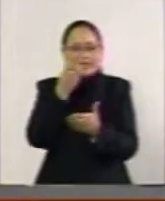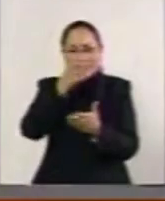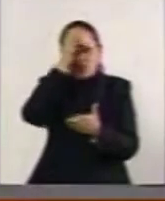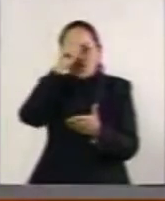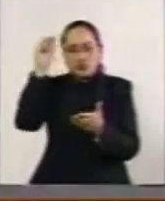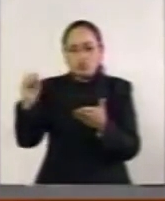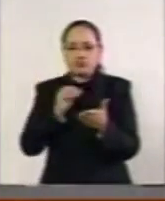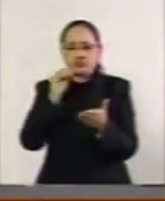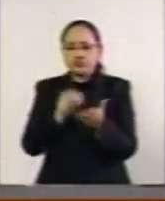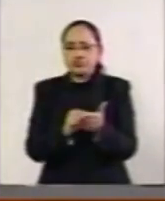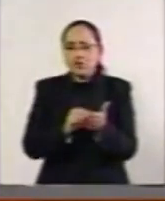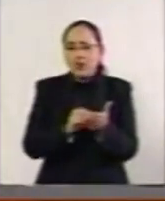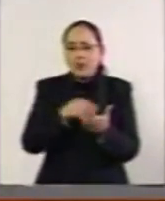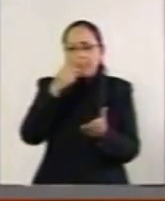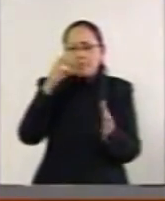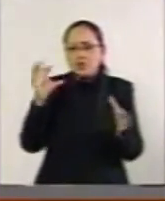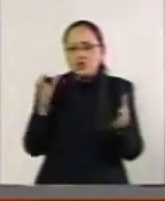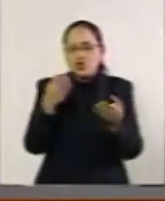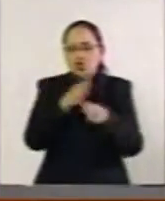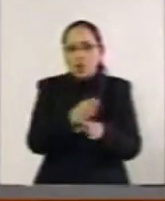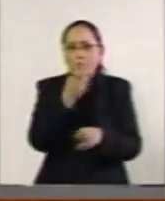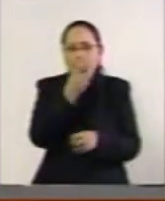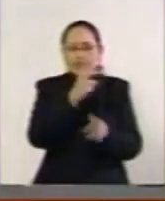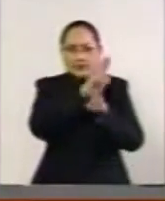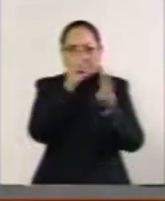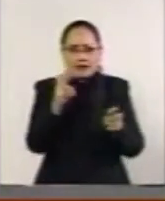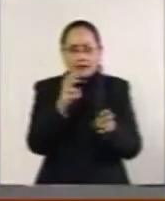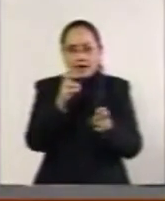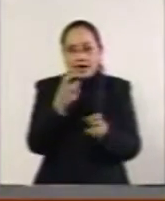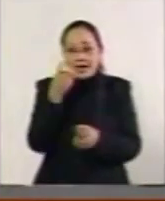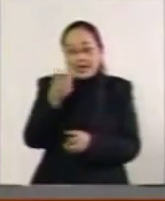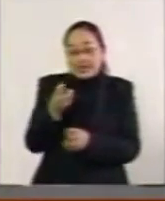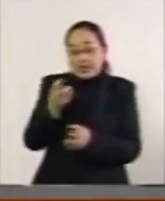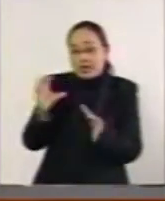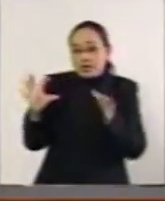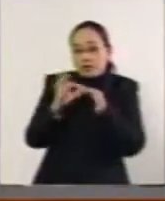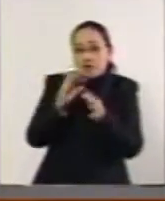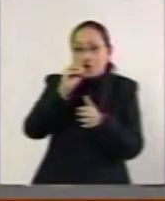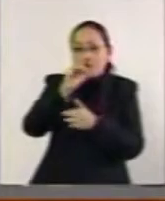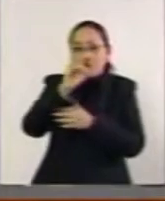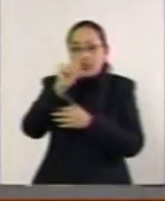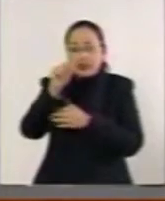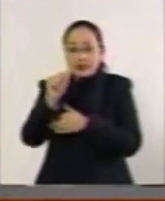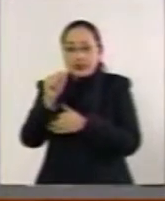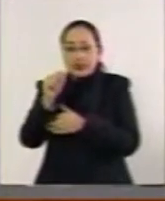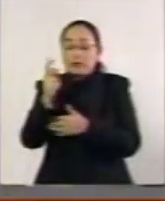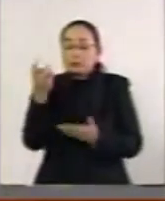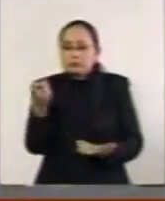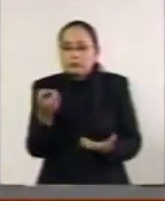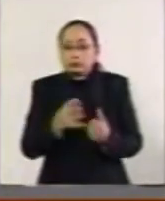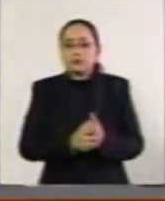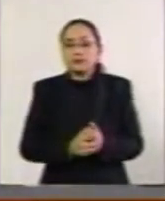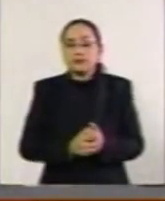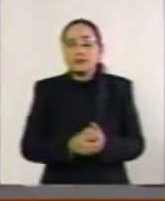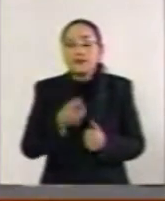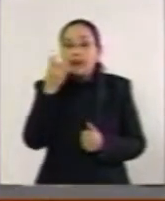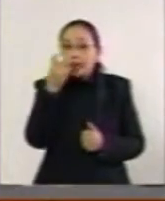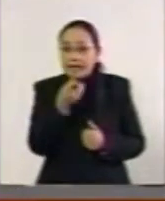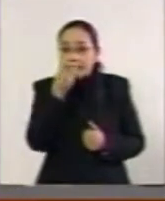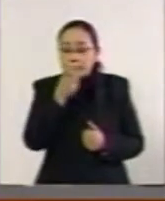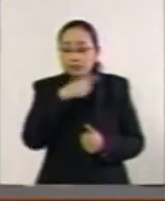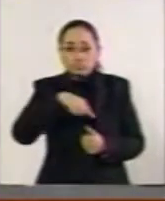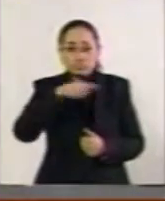acuerdo relacionado con estos convenios de la Organización Internacional del Trabajo, tomando en consideración que ha sido una